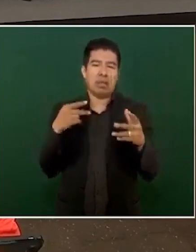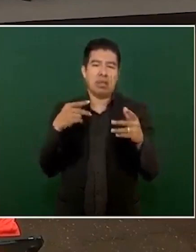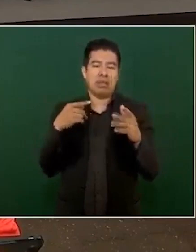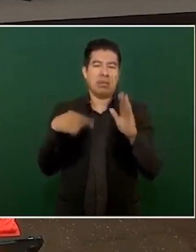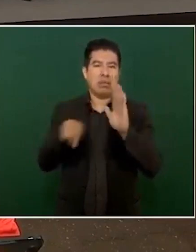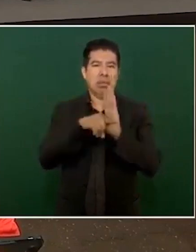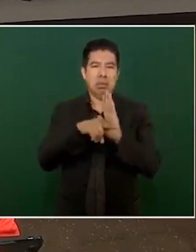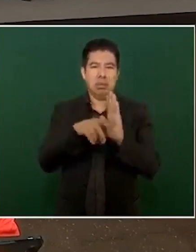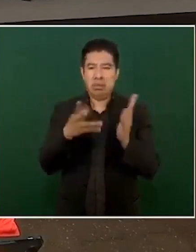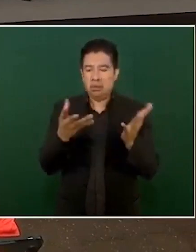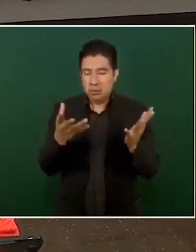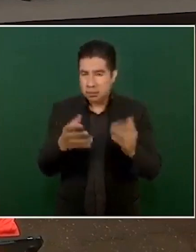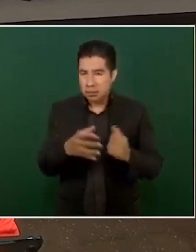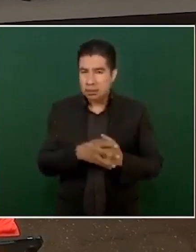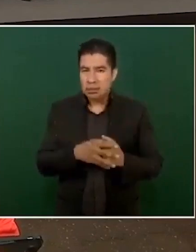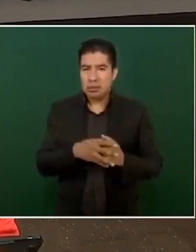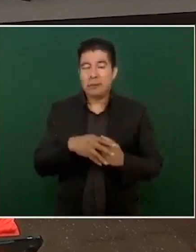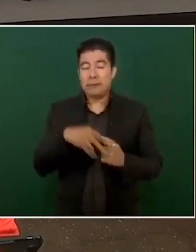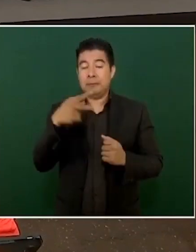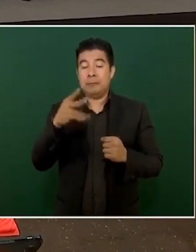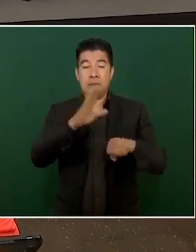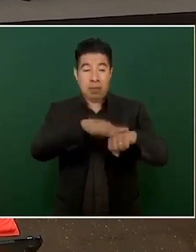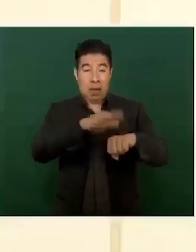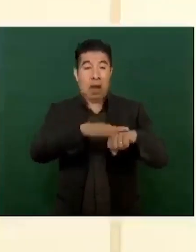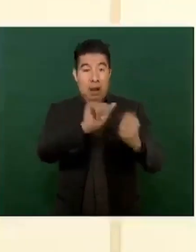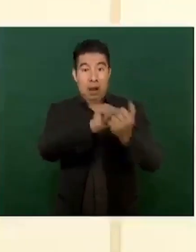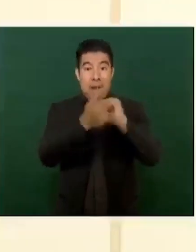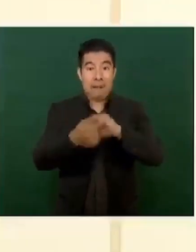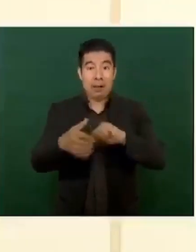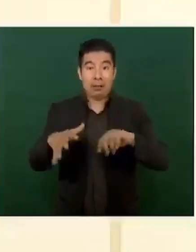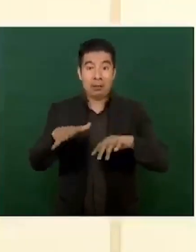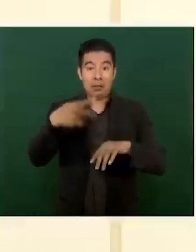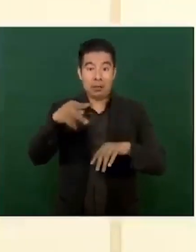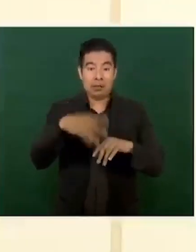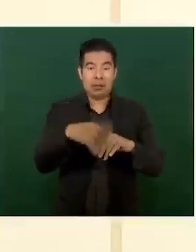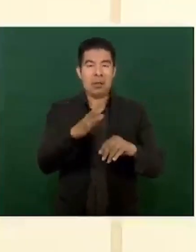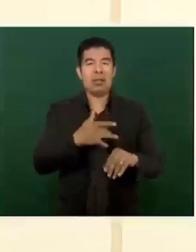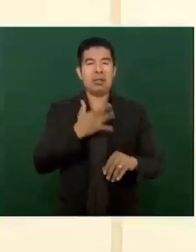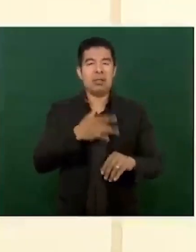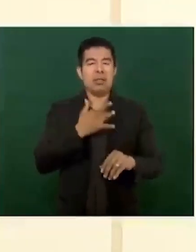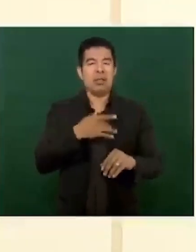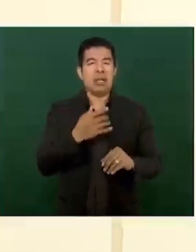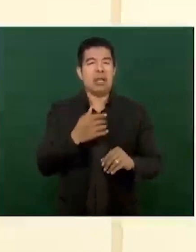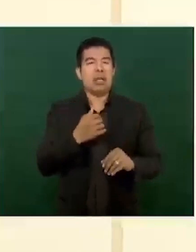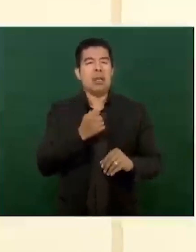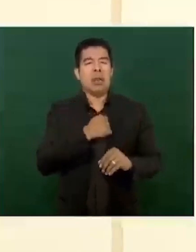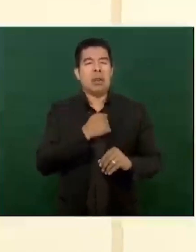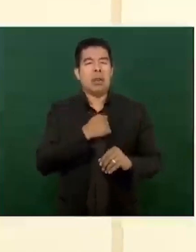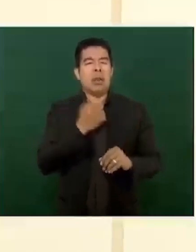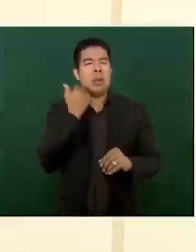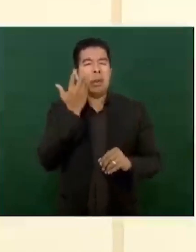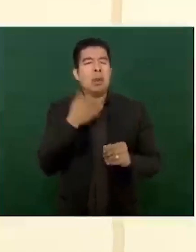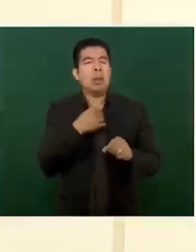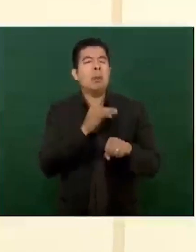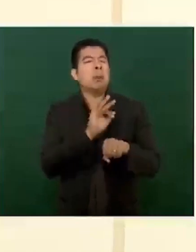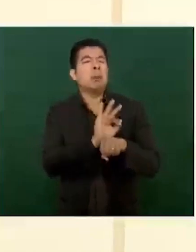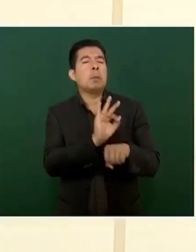Disfrazada De buenas Intenciones Ustedes no son